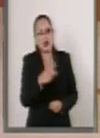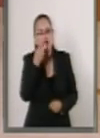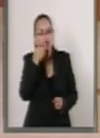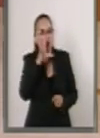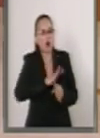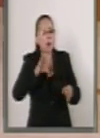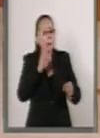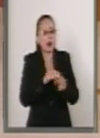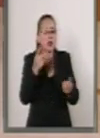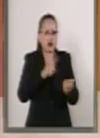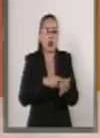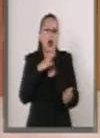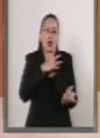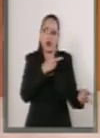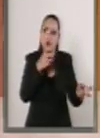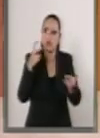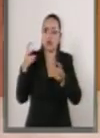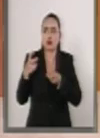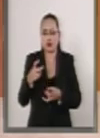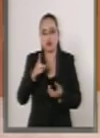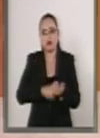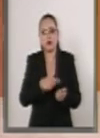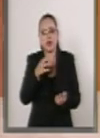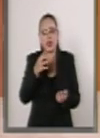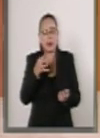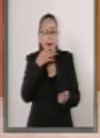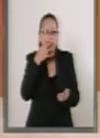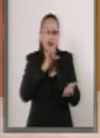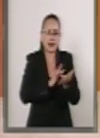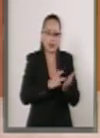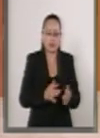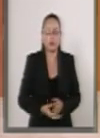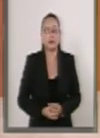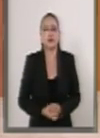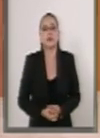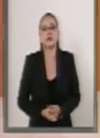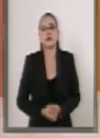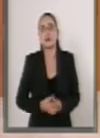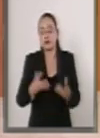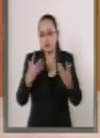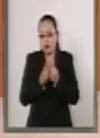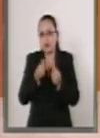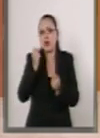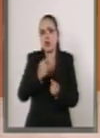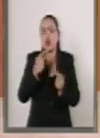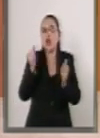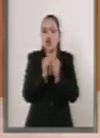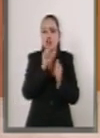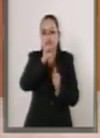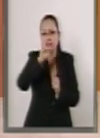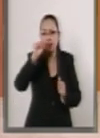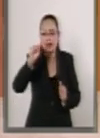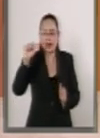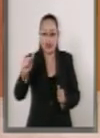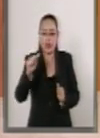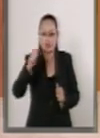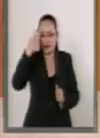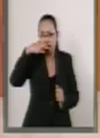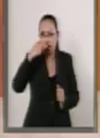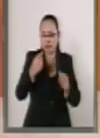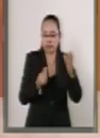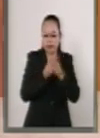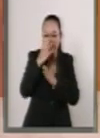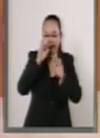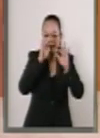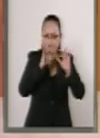Y estamos en pláticas con la Secretaría de Salud para poder actualizar el